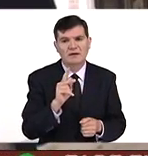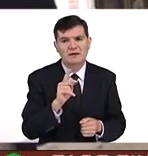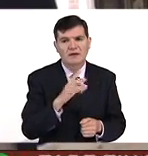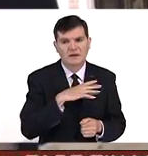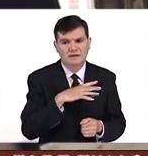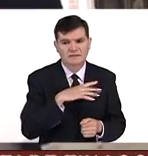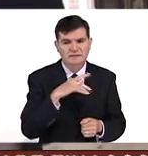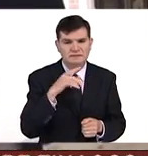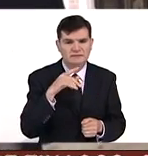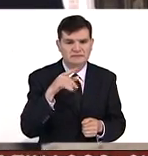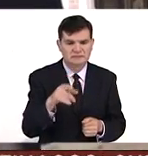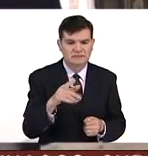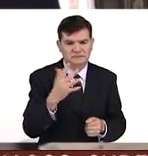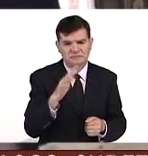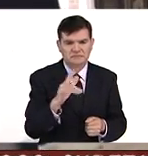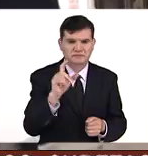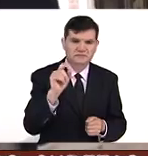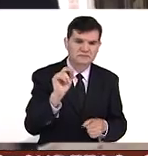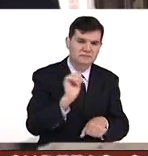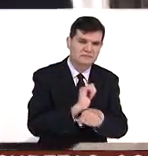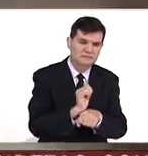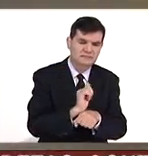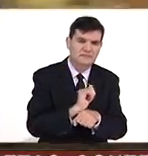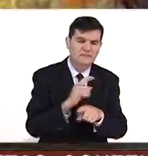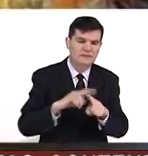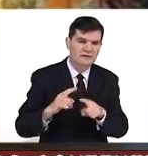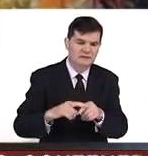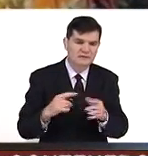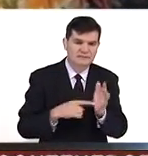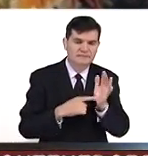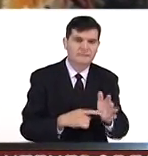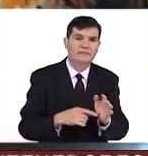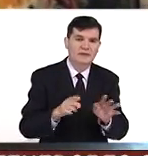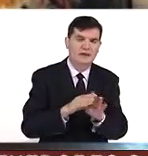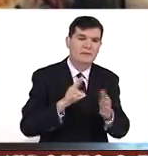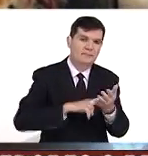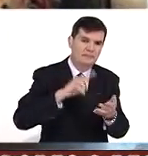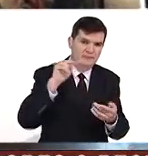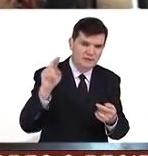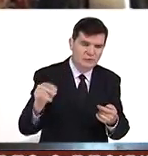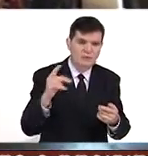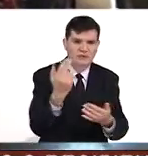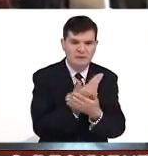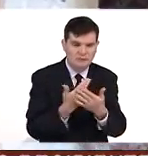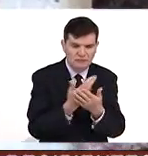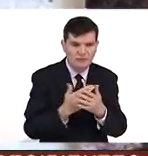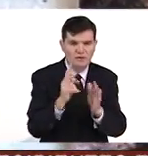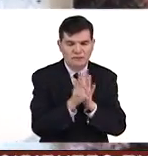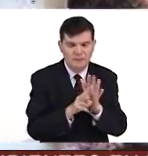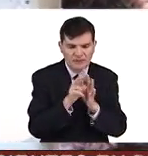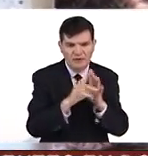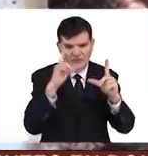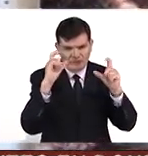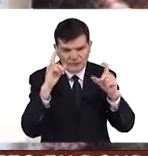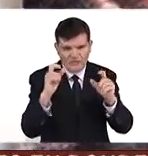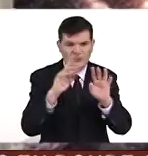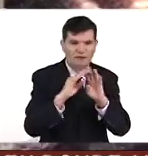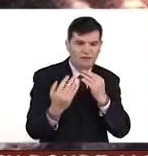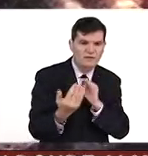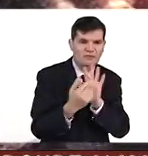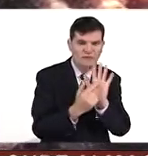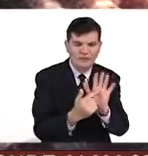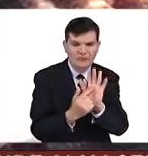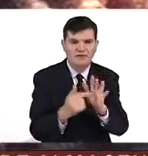están alrededor de 20 artistas presentes. Abarcando pintura, dibujo, video, fotografía, performance,